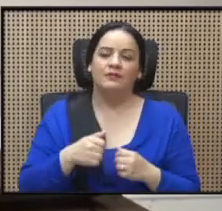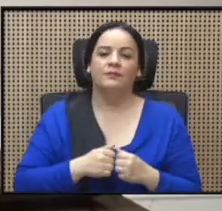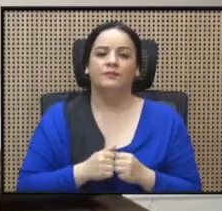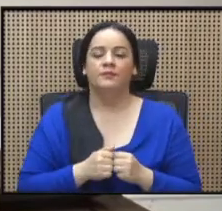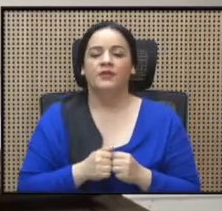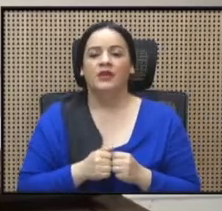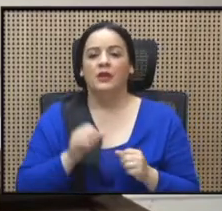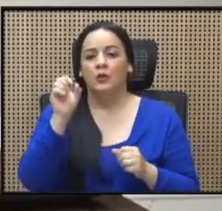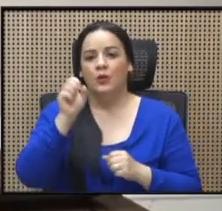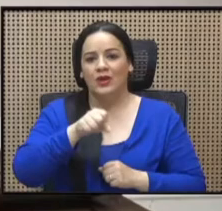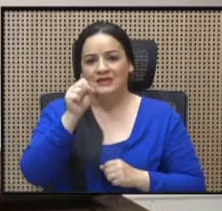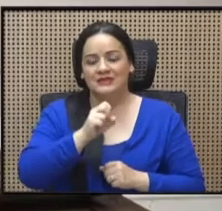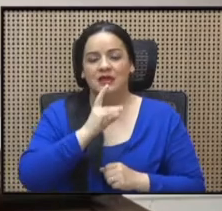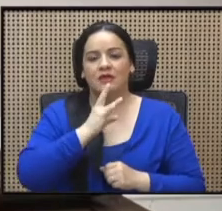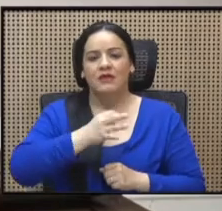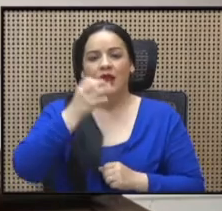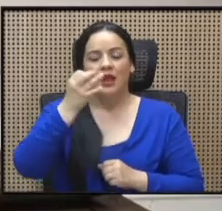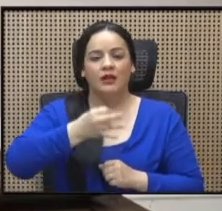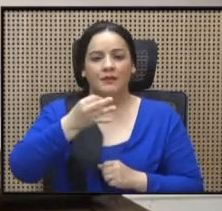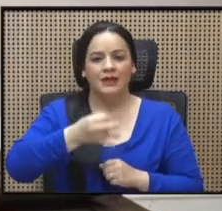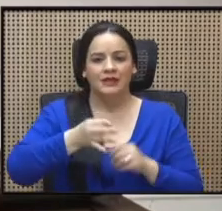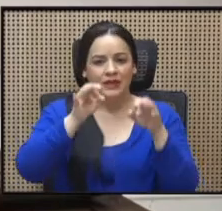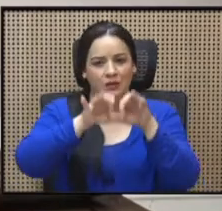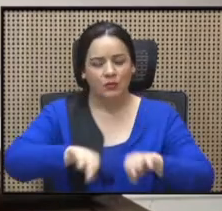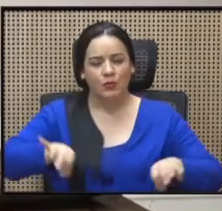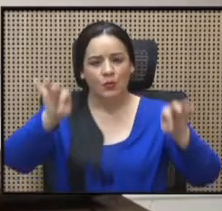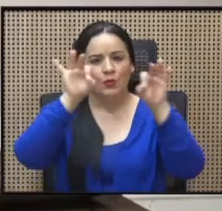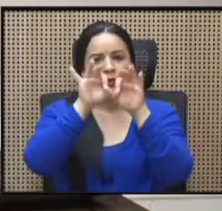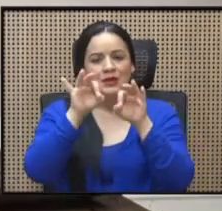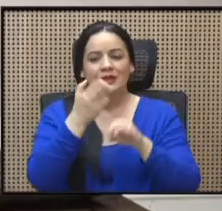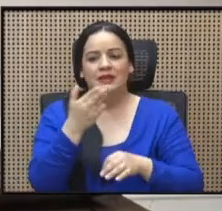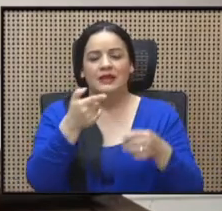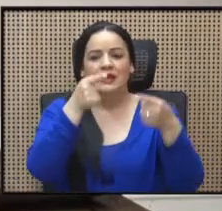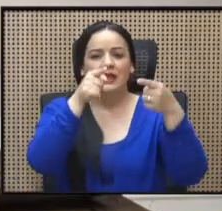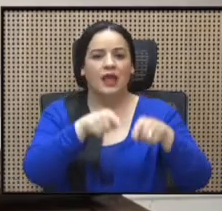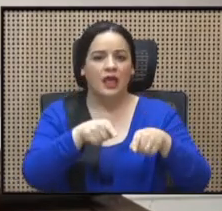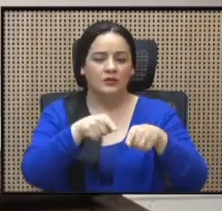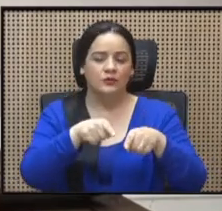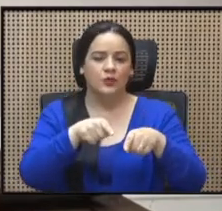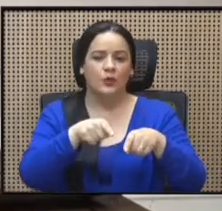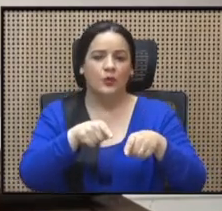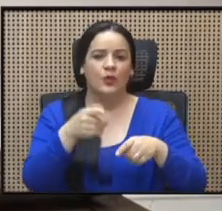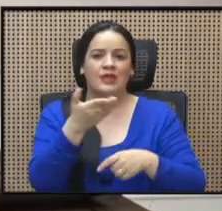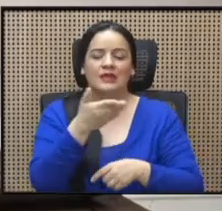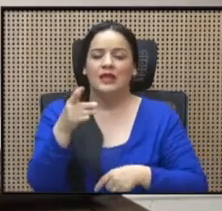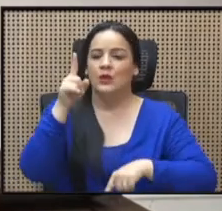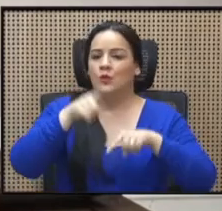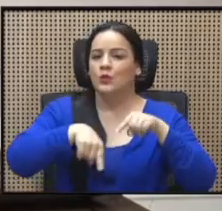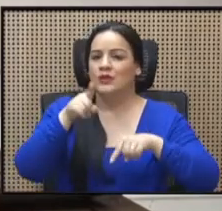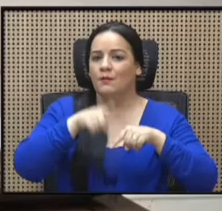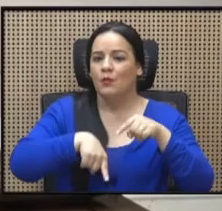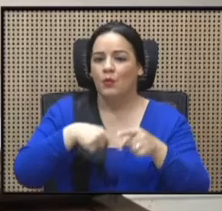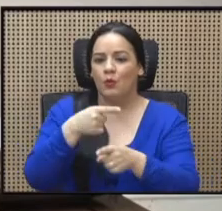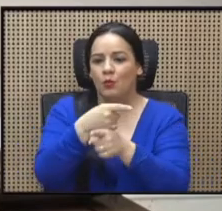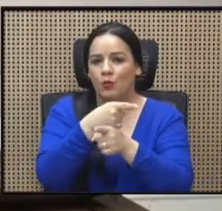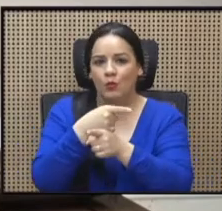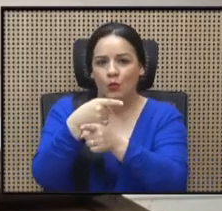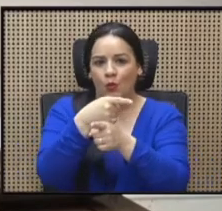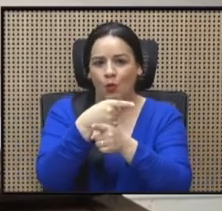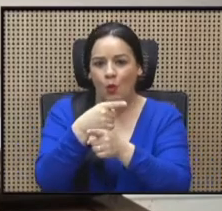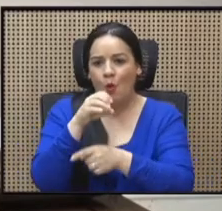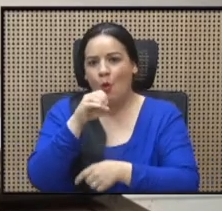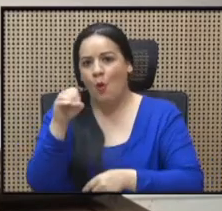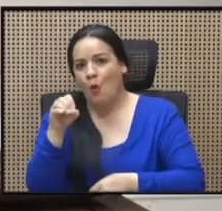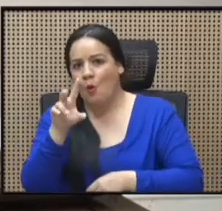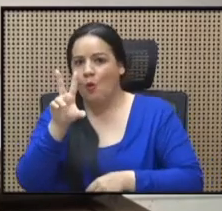Lo que sí es realmente importante es que en el caso de que no se pueda corregir o no se